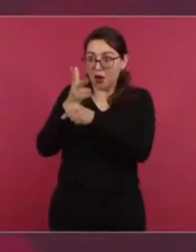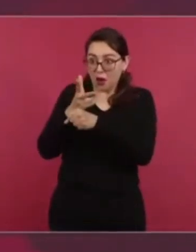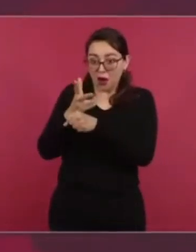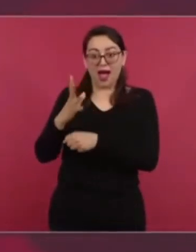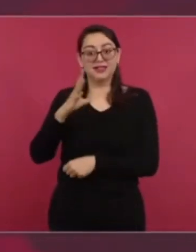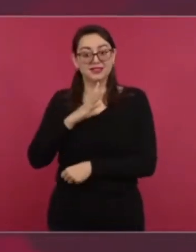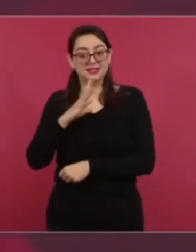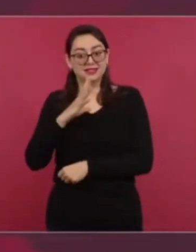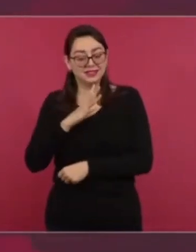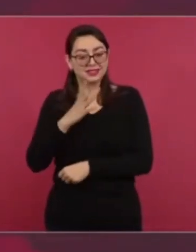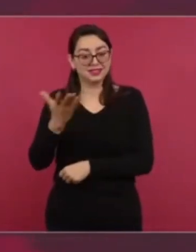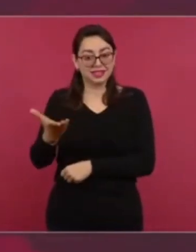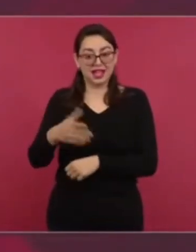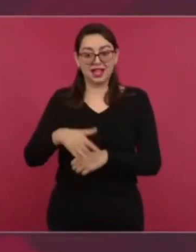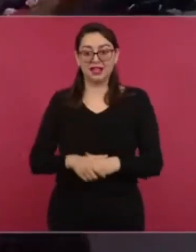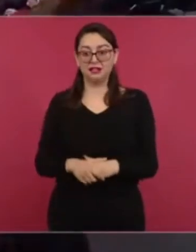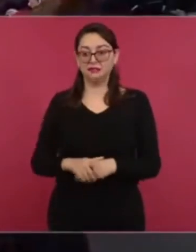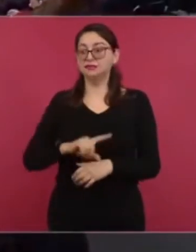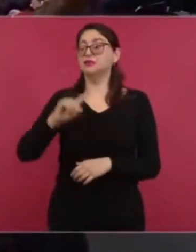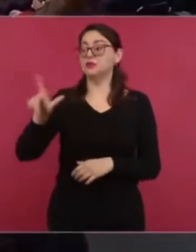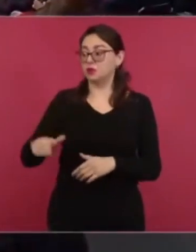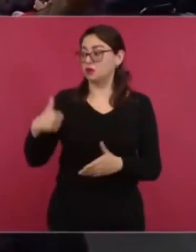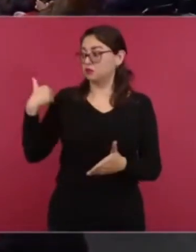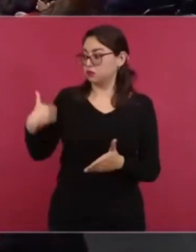lo ha reiterado,